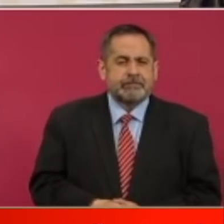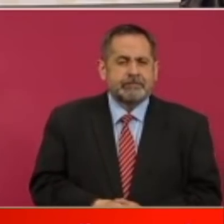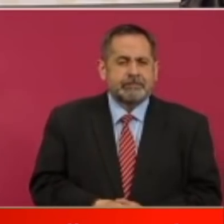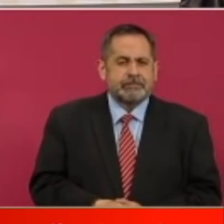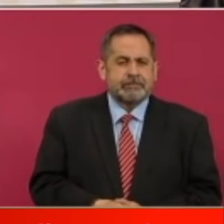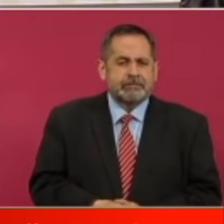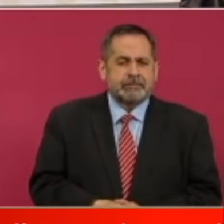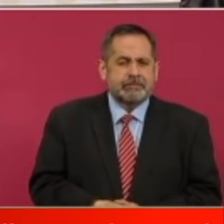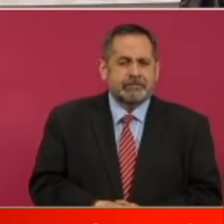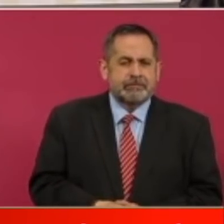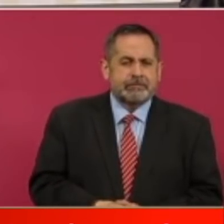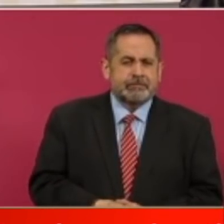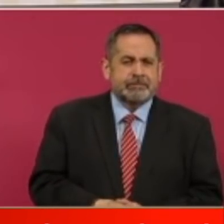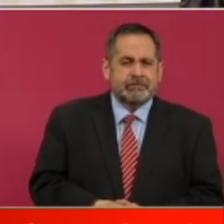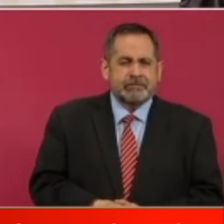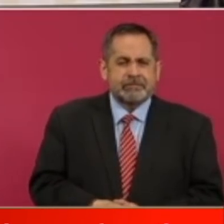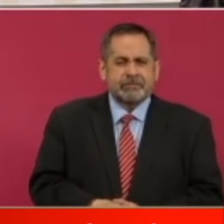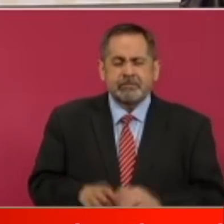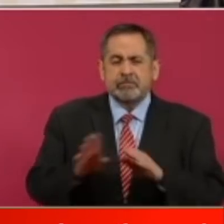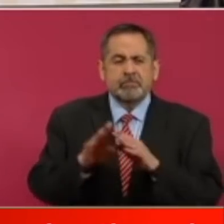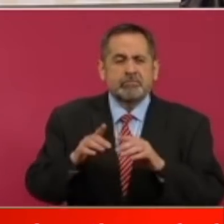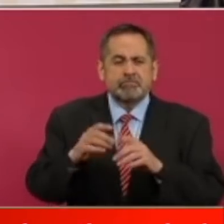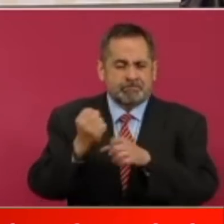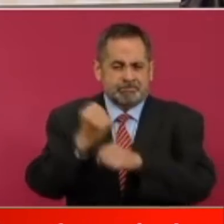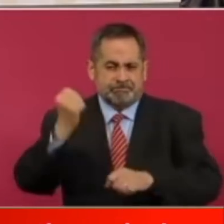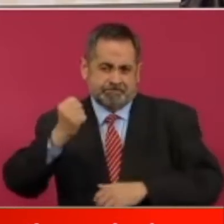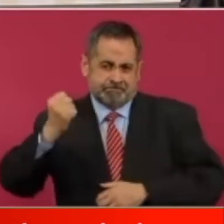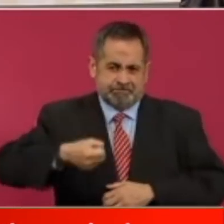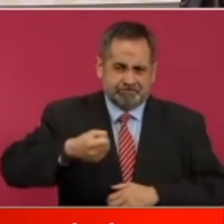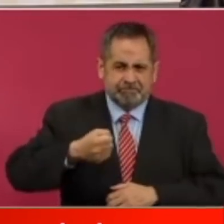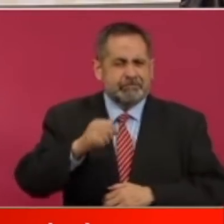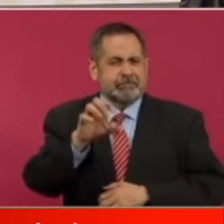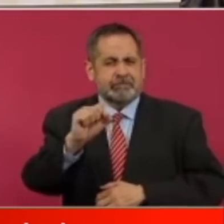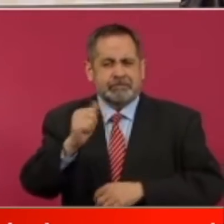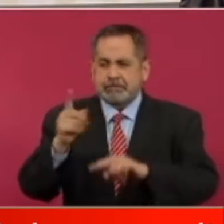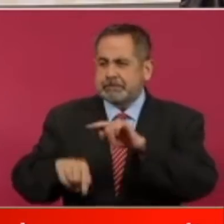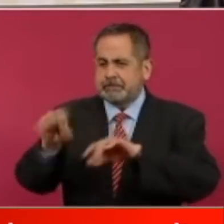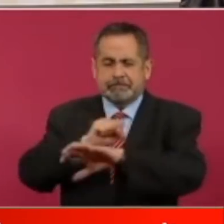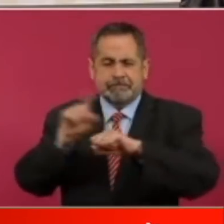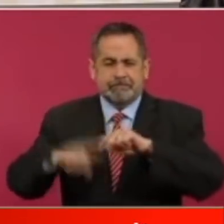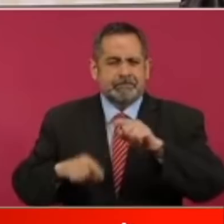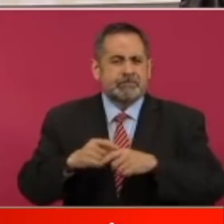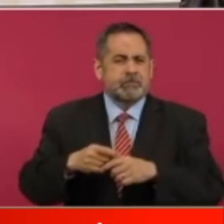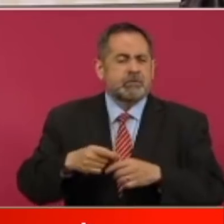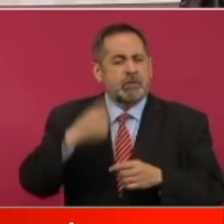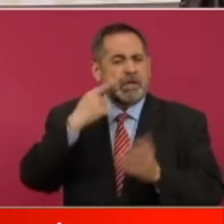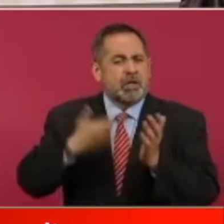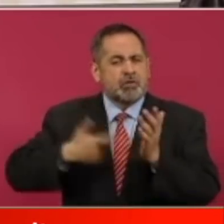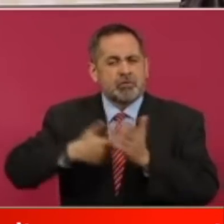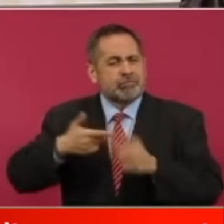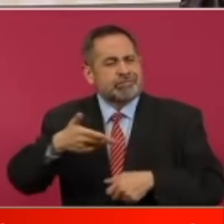se quitaron como 60 martillos sopletes marros